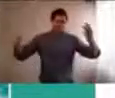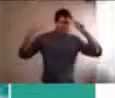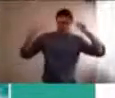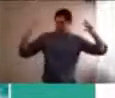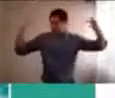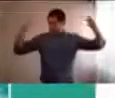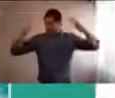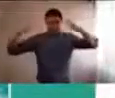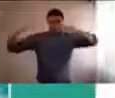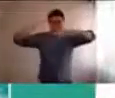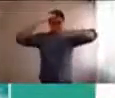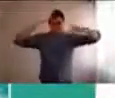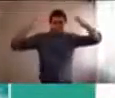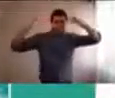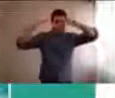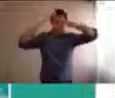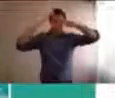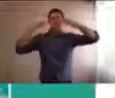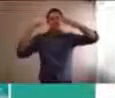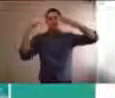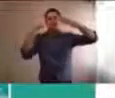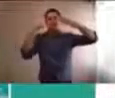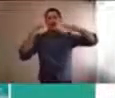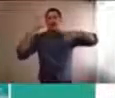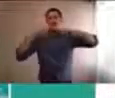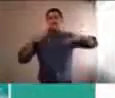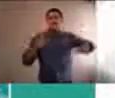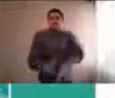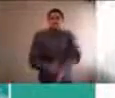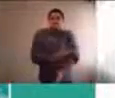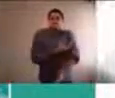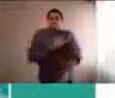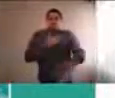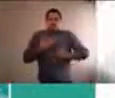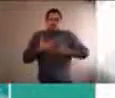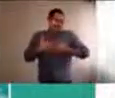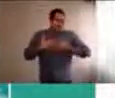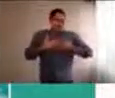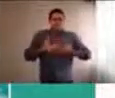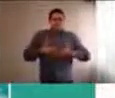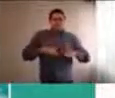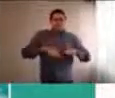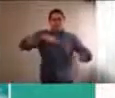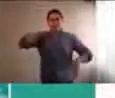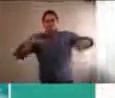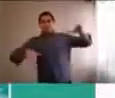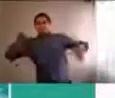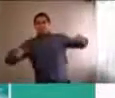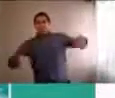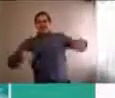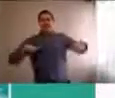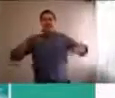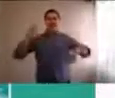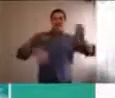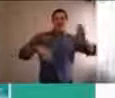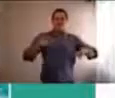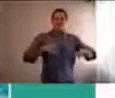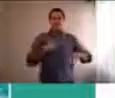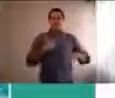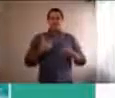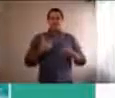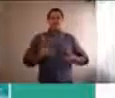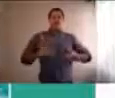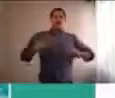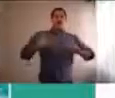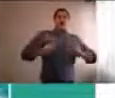funcionan las emociones, que son tan dinámicas, hay días en donde estamos más movilizados, días donde estamos más en piloto automático. Entonces,